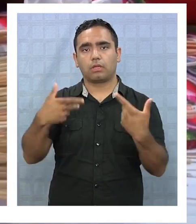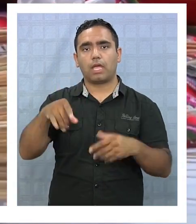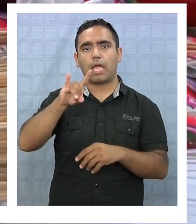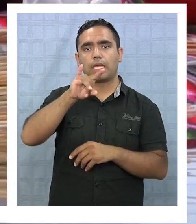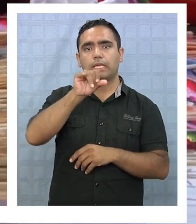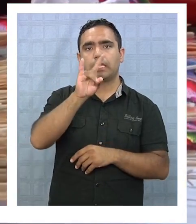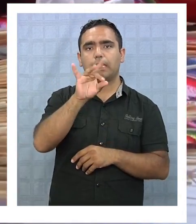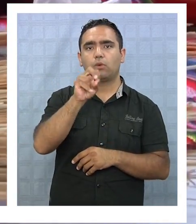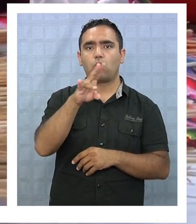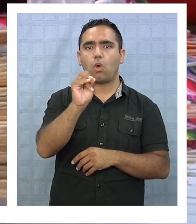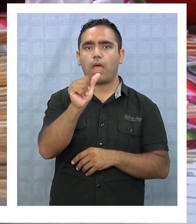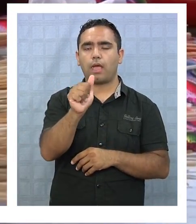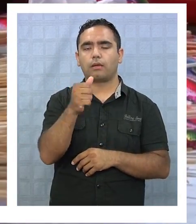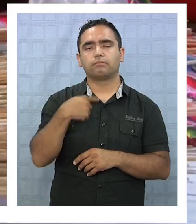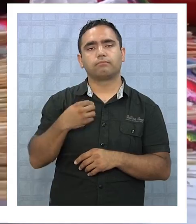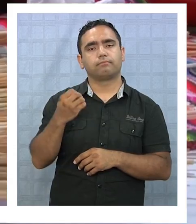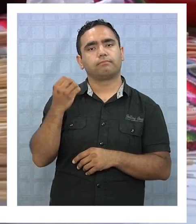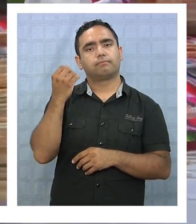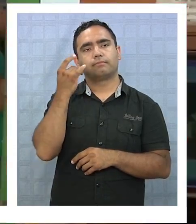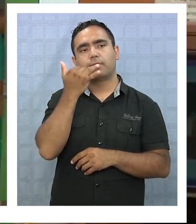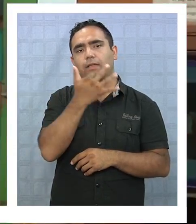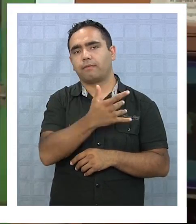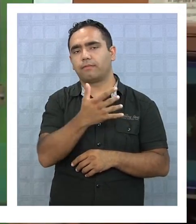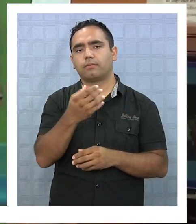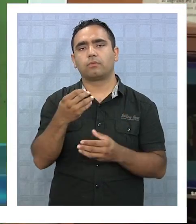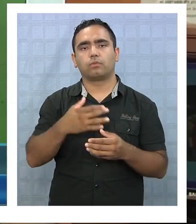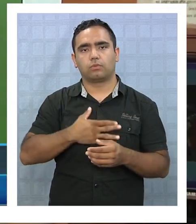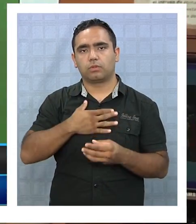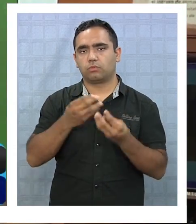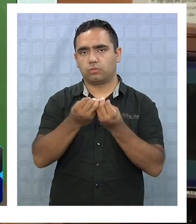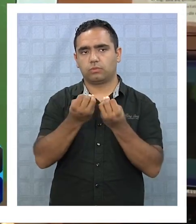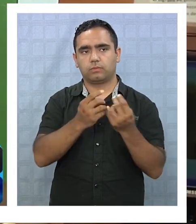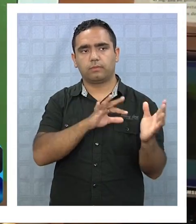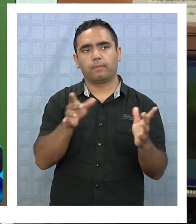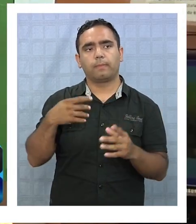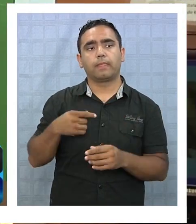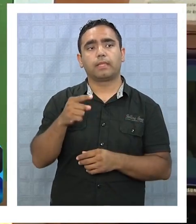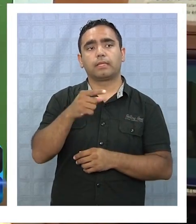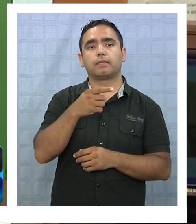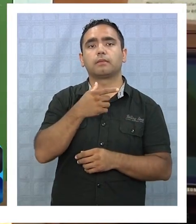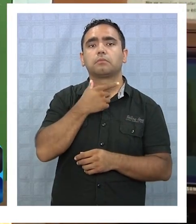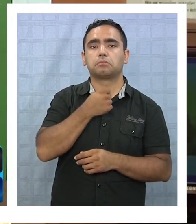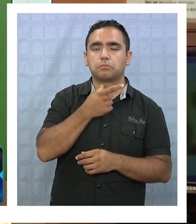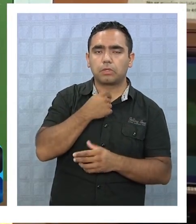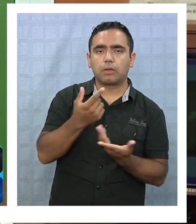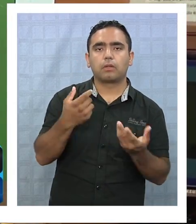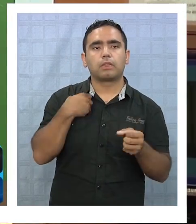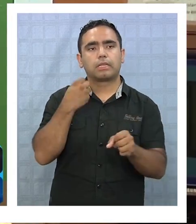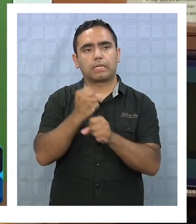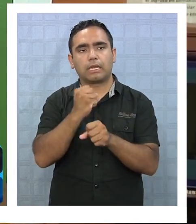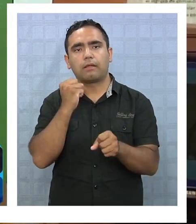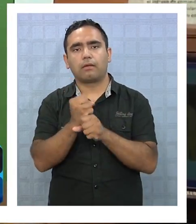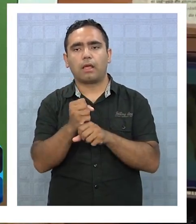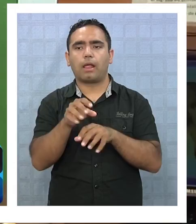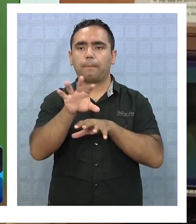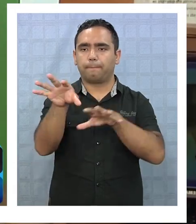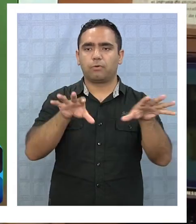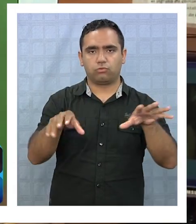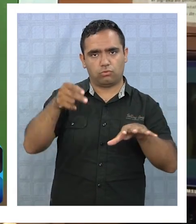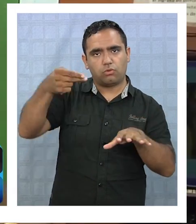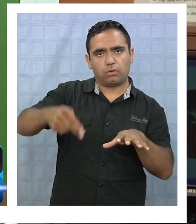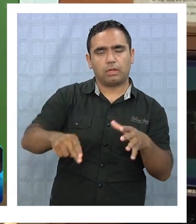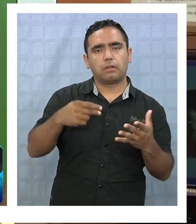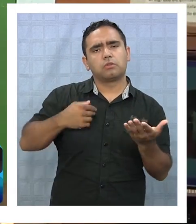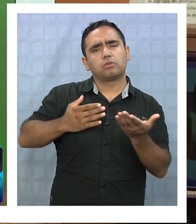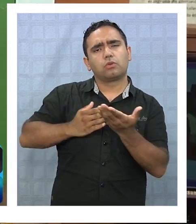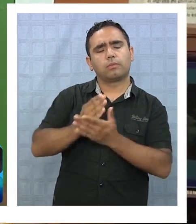quinoa uno de sus ingredientes favoritos. Que queríamos trabajar con productos, ingredientes locales, básicamente. Entonces en